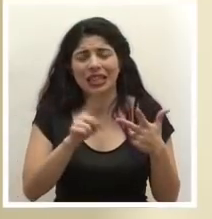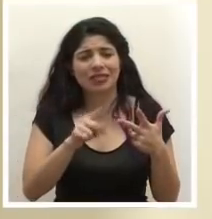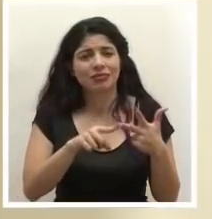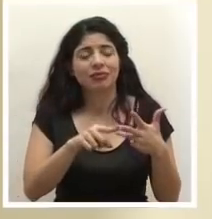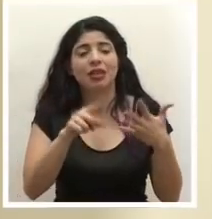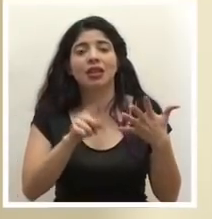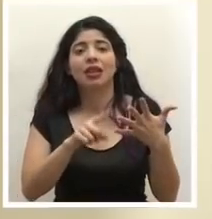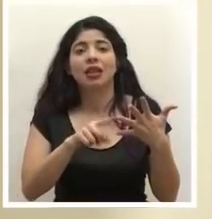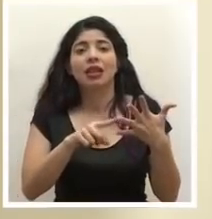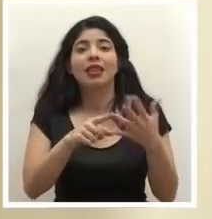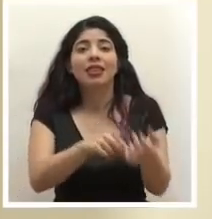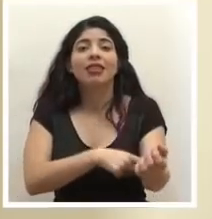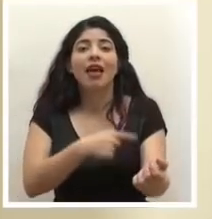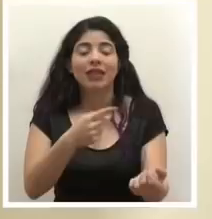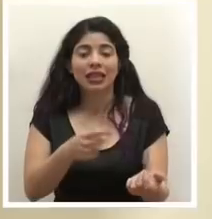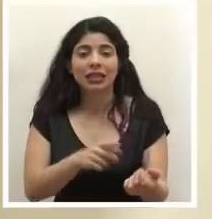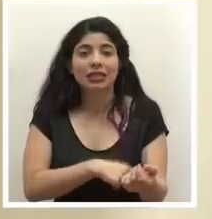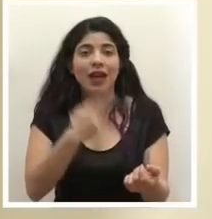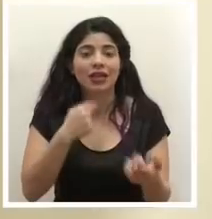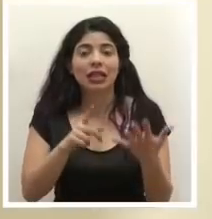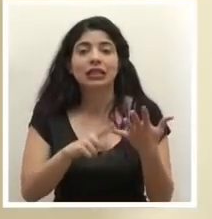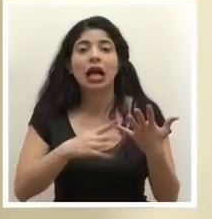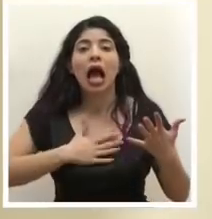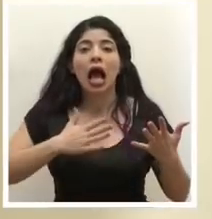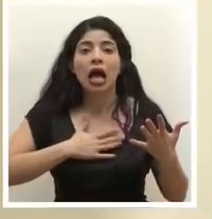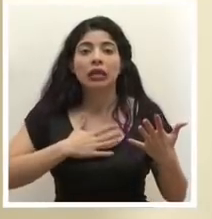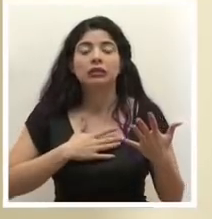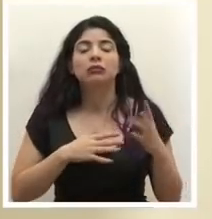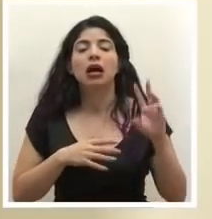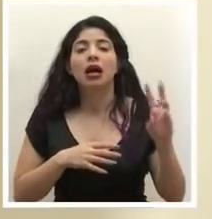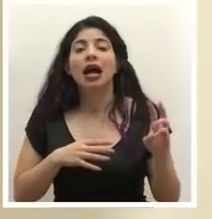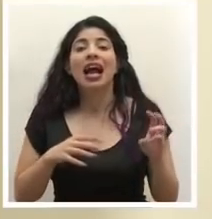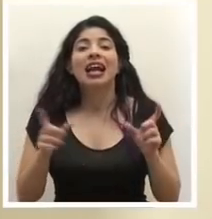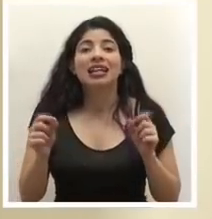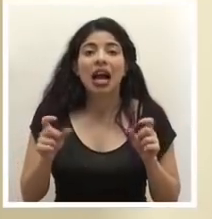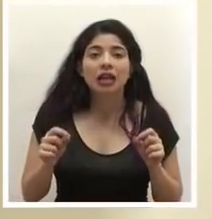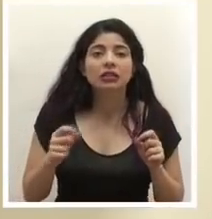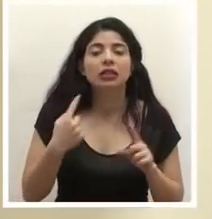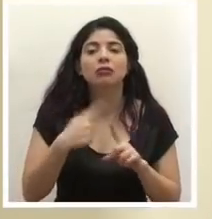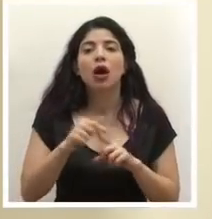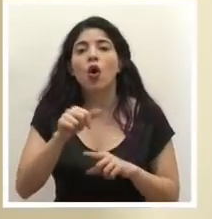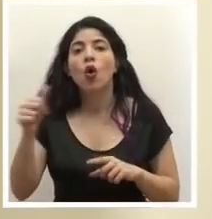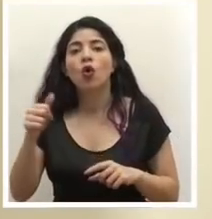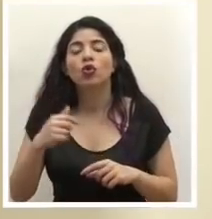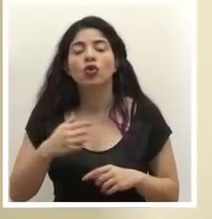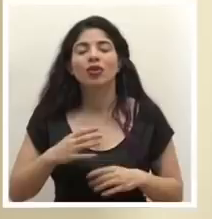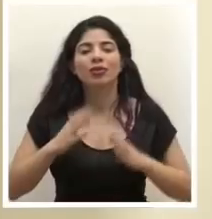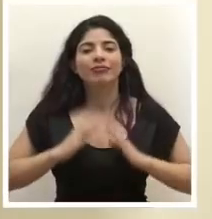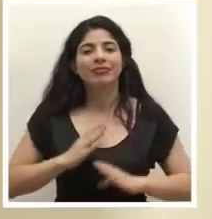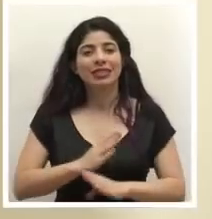diabetes, asma, cáncer y otras patologías que pueden ser inmunodepresivas,